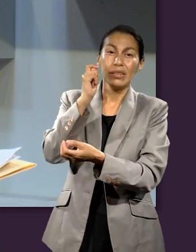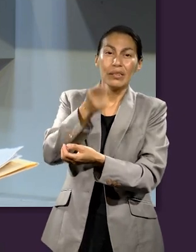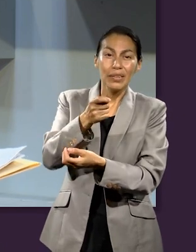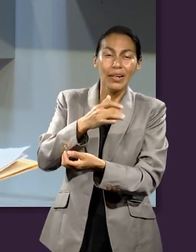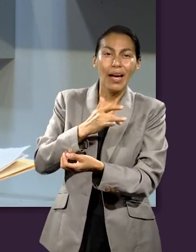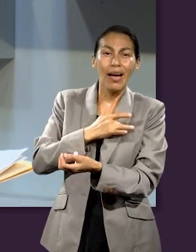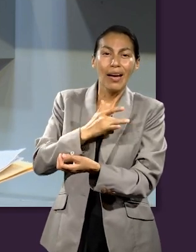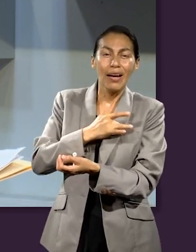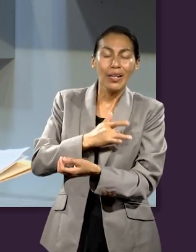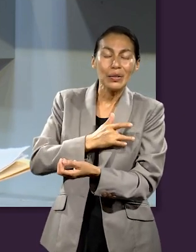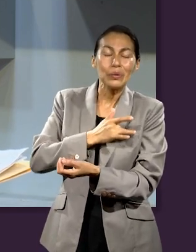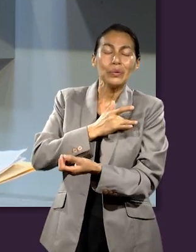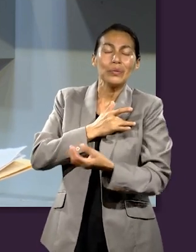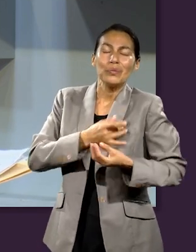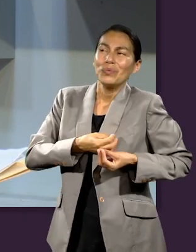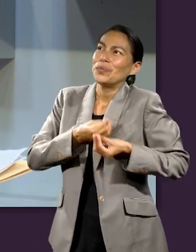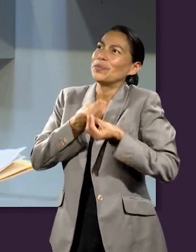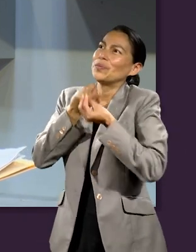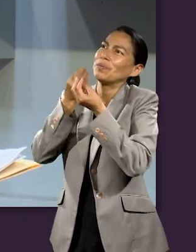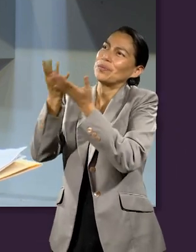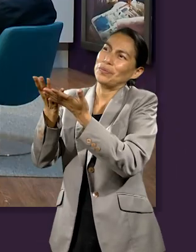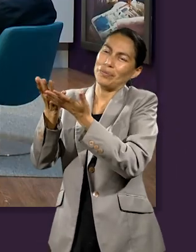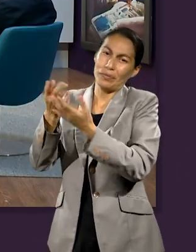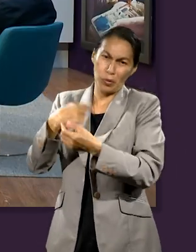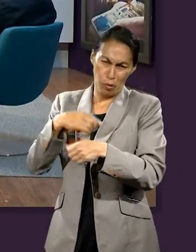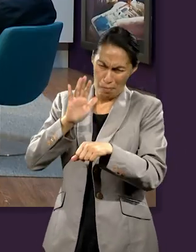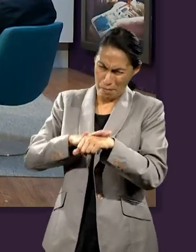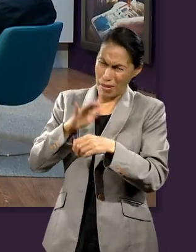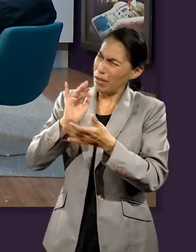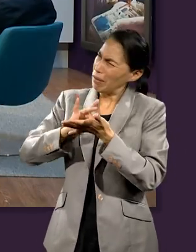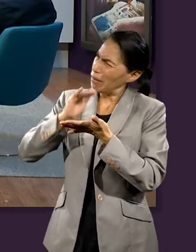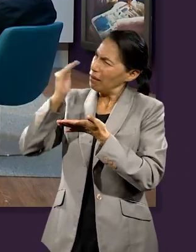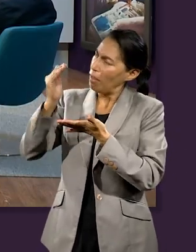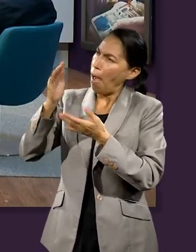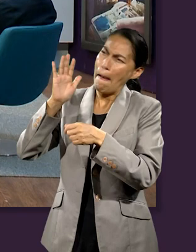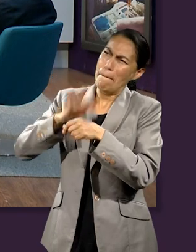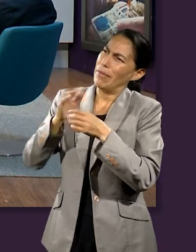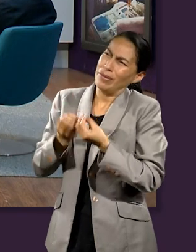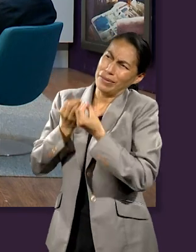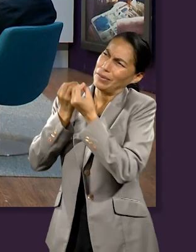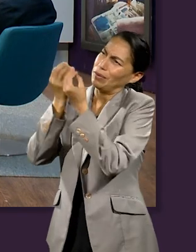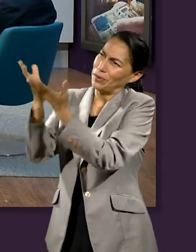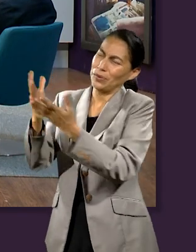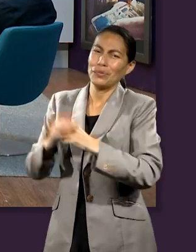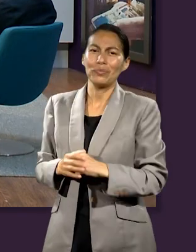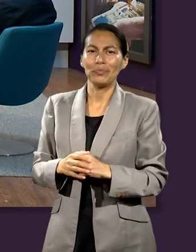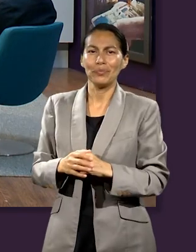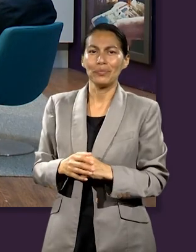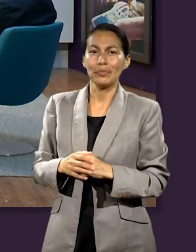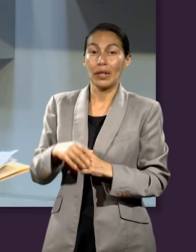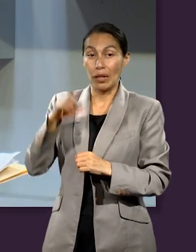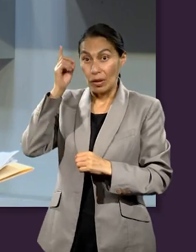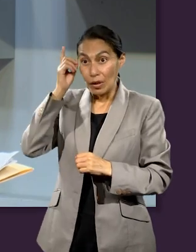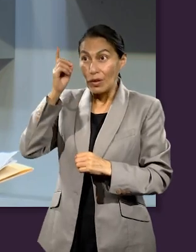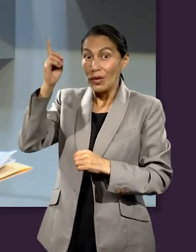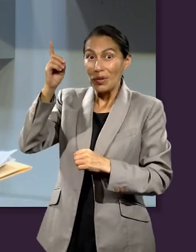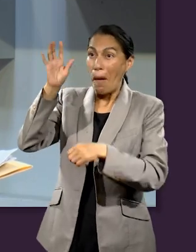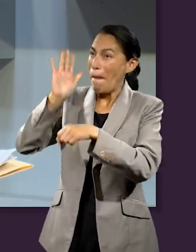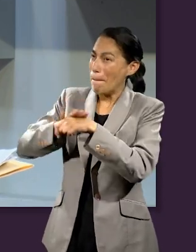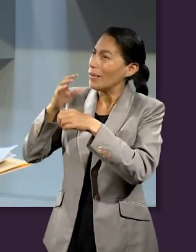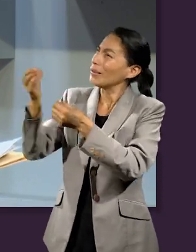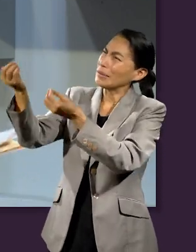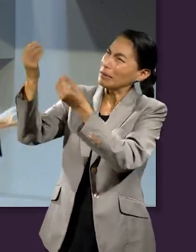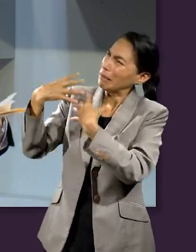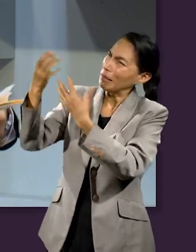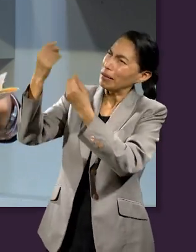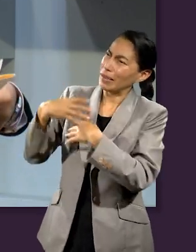Evidentemente, mientras más agradecidos, más damos. Pero la paradoja es que al mismo tiempo, mientras más